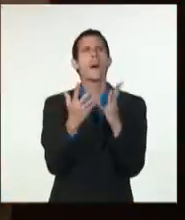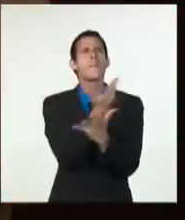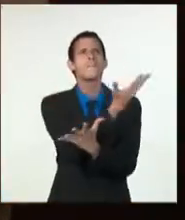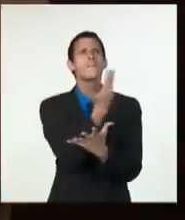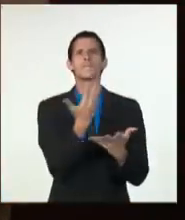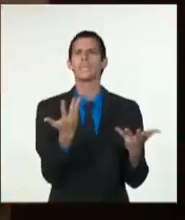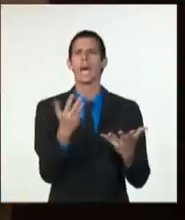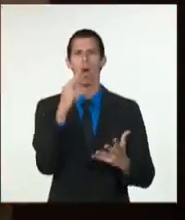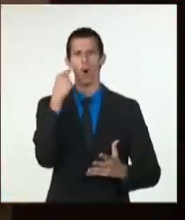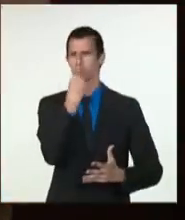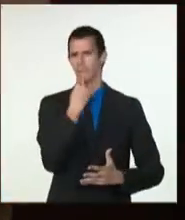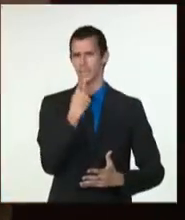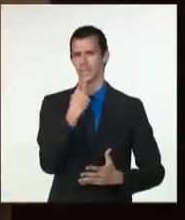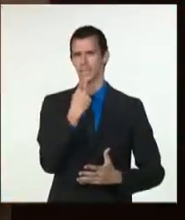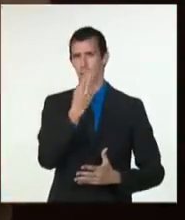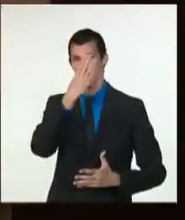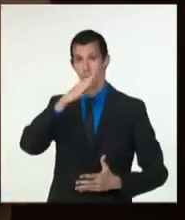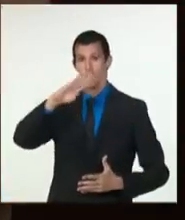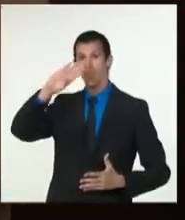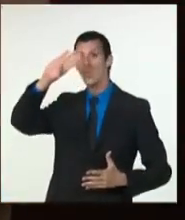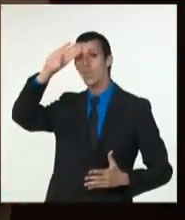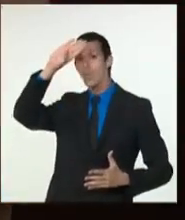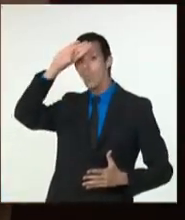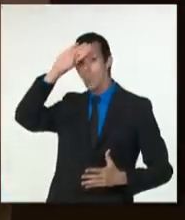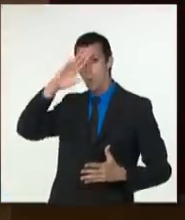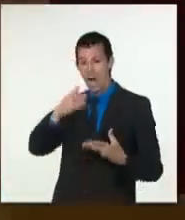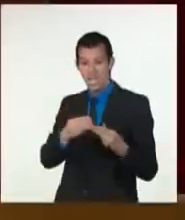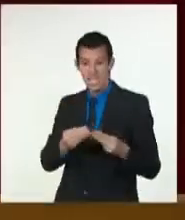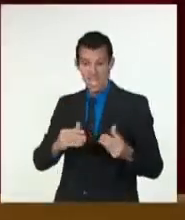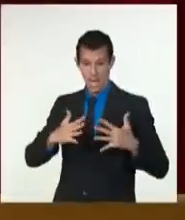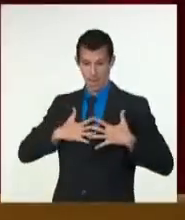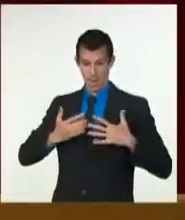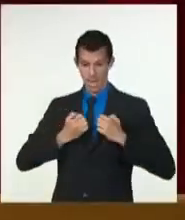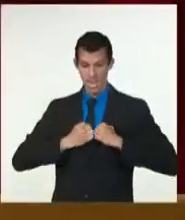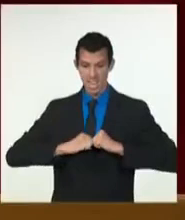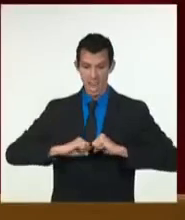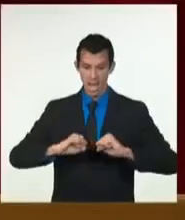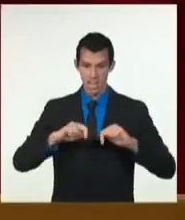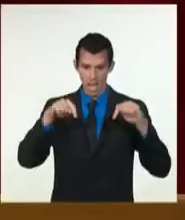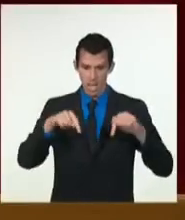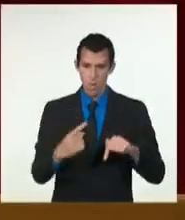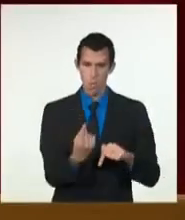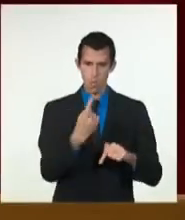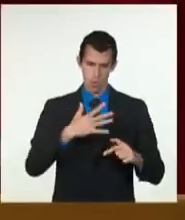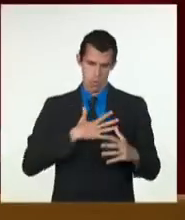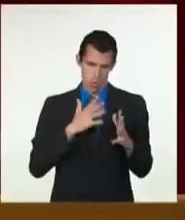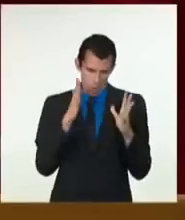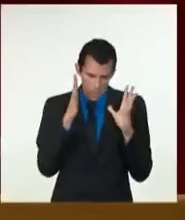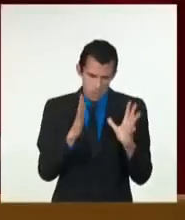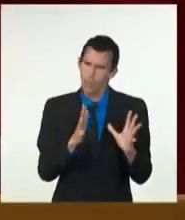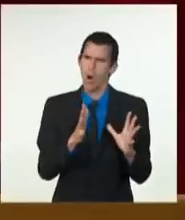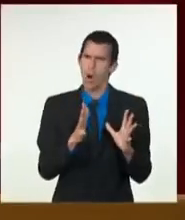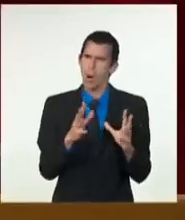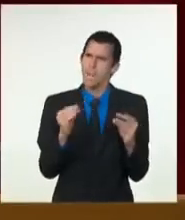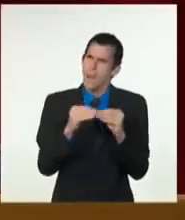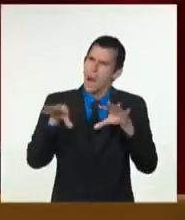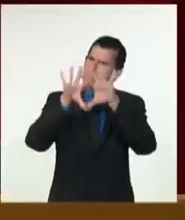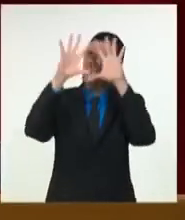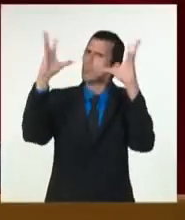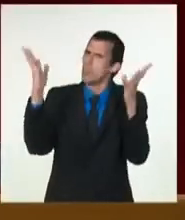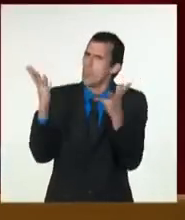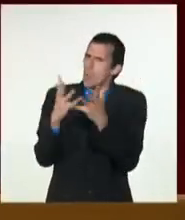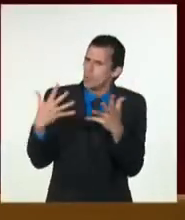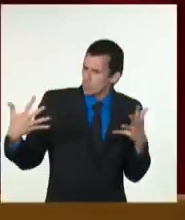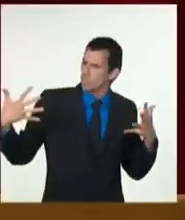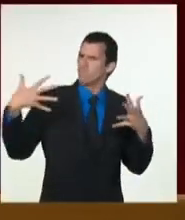que patria es humanidad. Diputadas y diputados, queda mucho por aprender y por avanzar